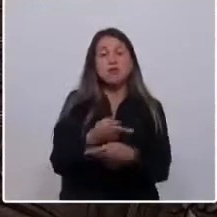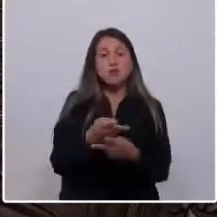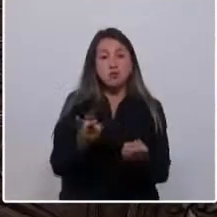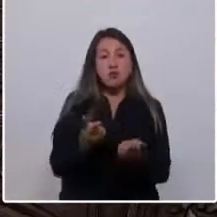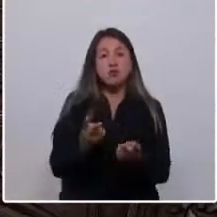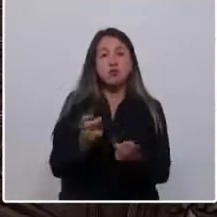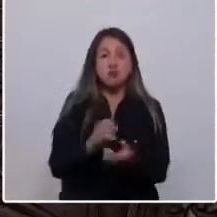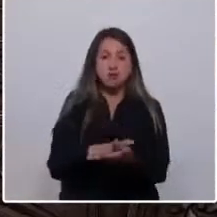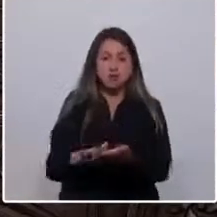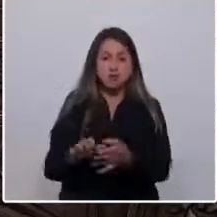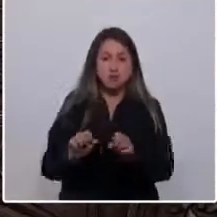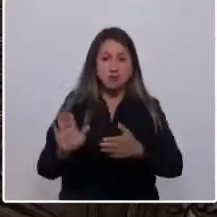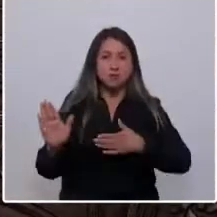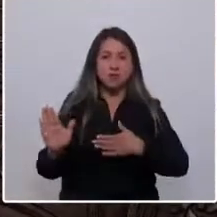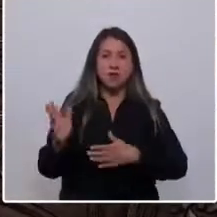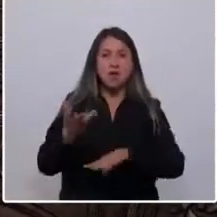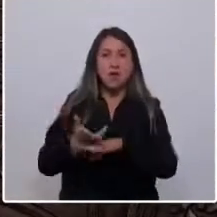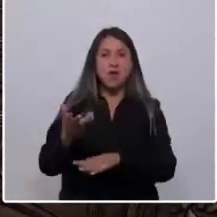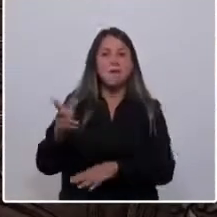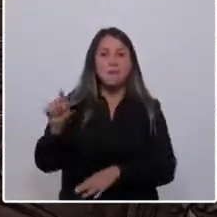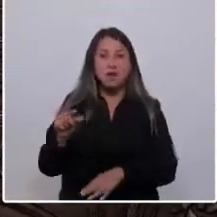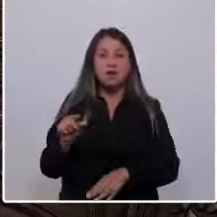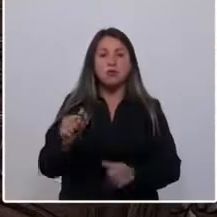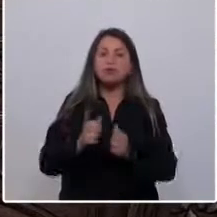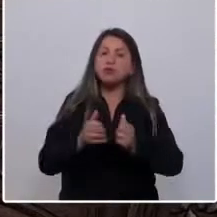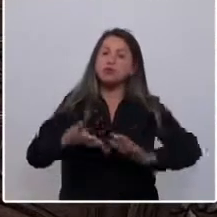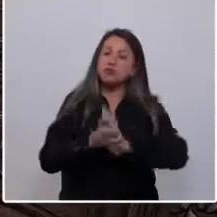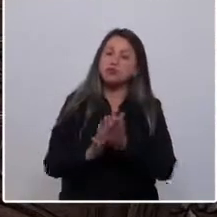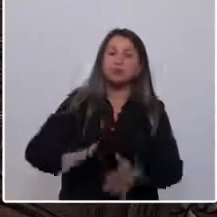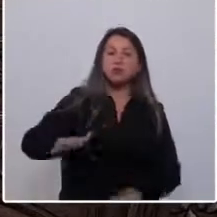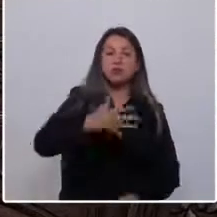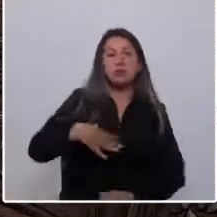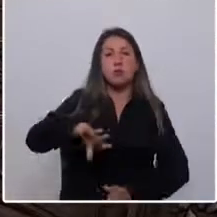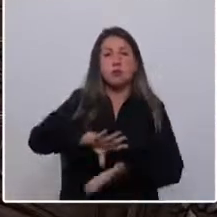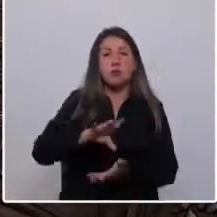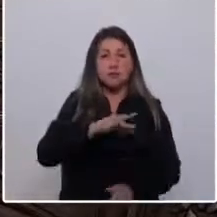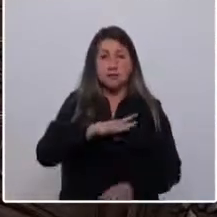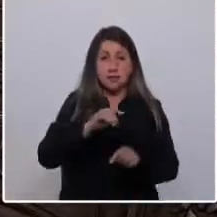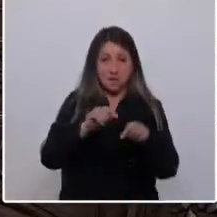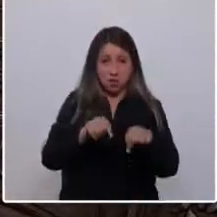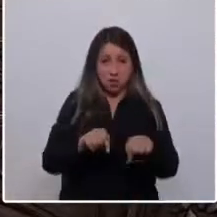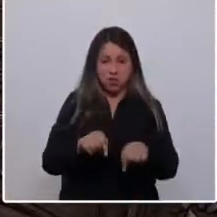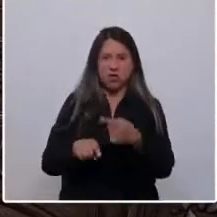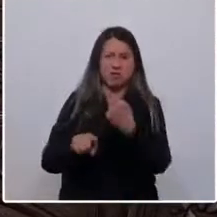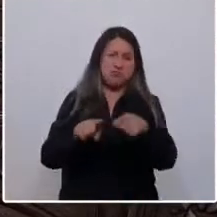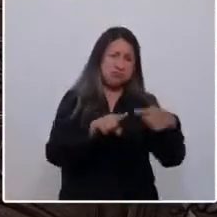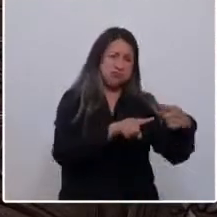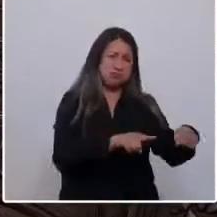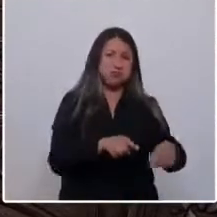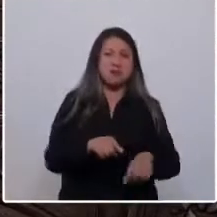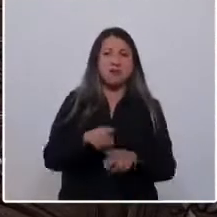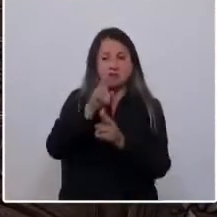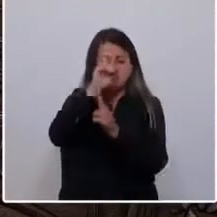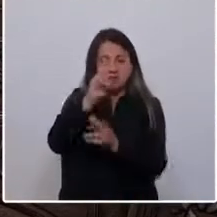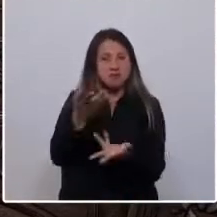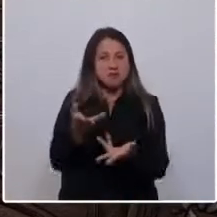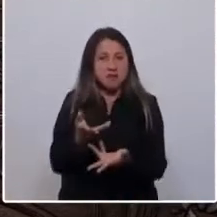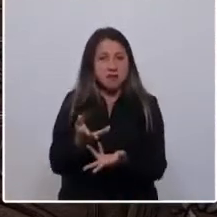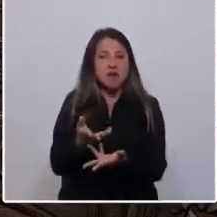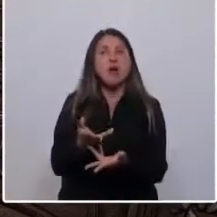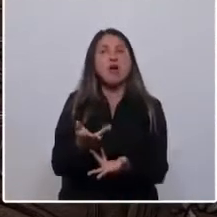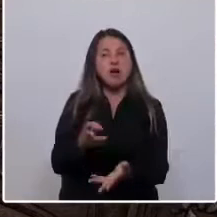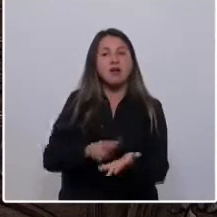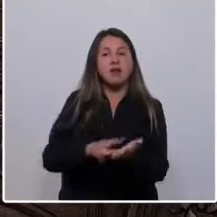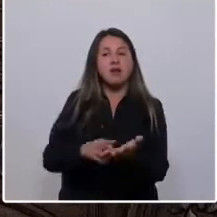compromiso con los que tienen menos y con todo el país. El Chile de hoy es un Chile diverso que tiene que reconocer los